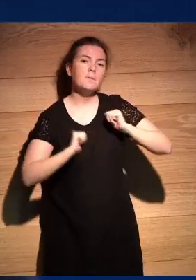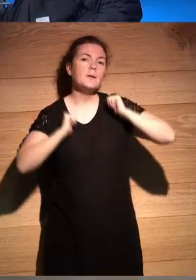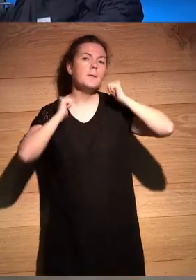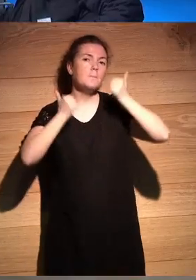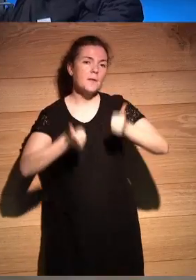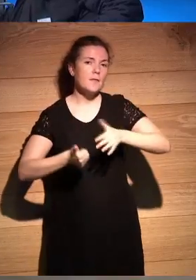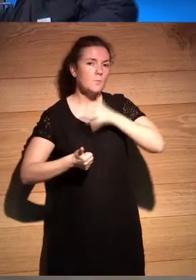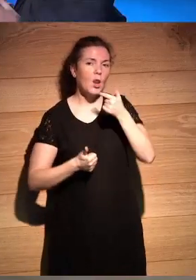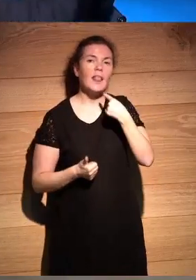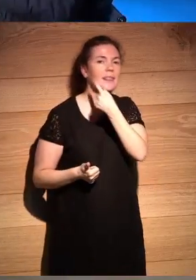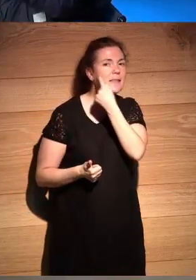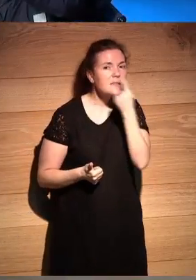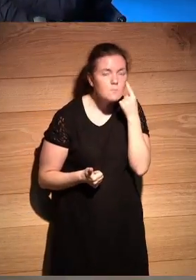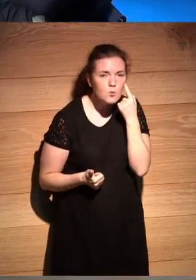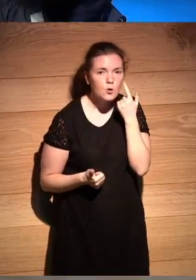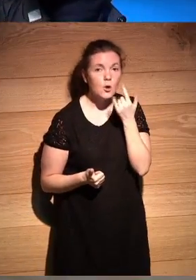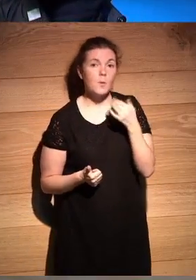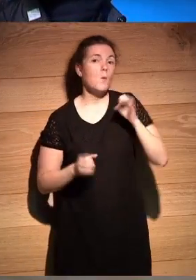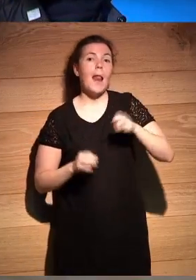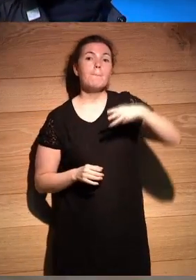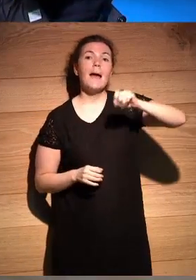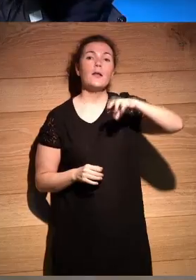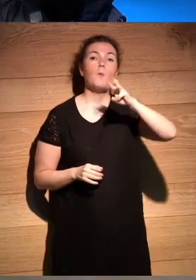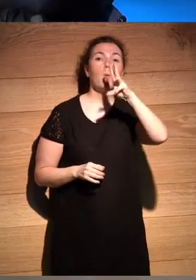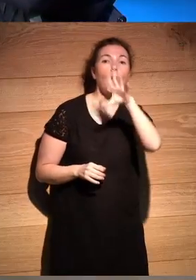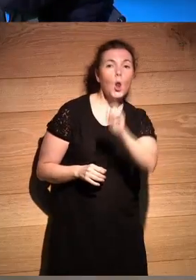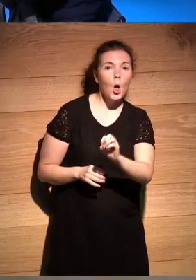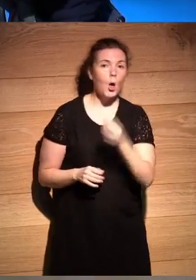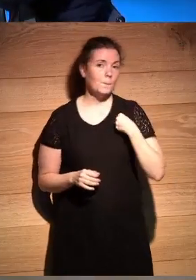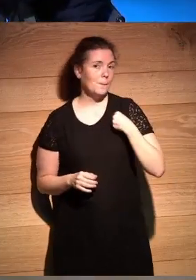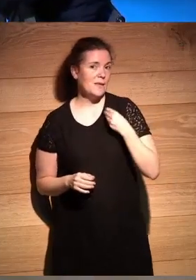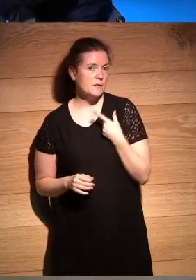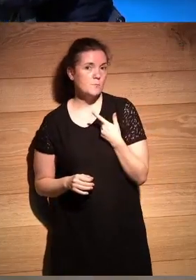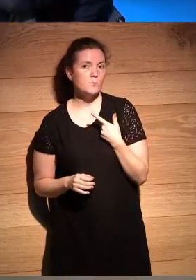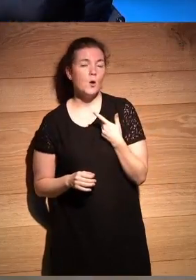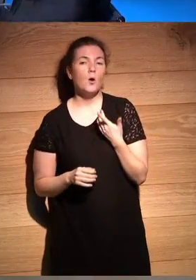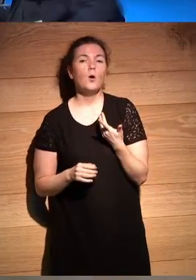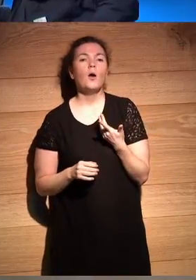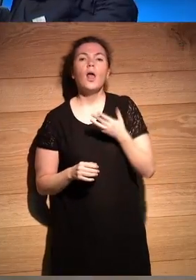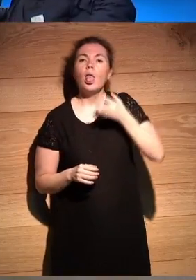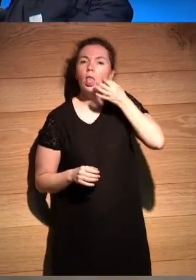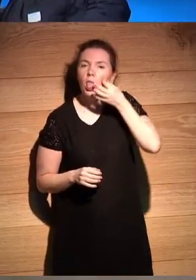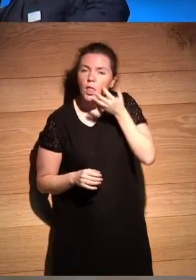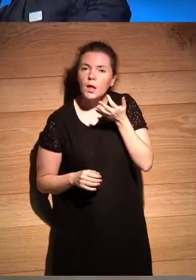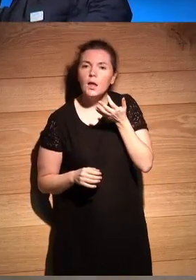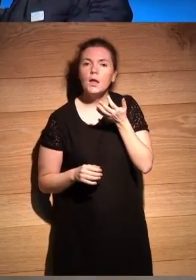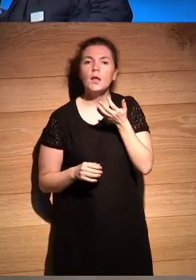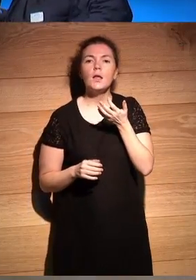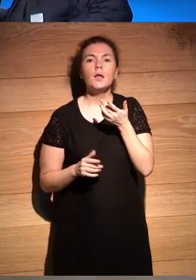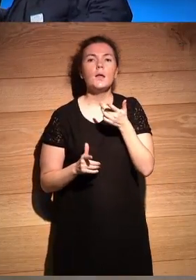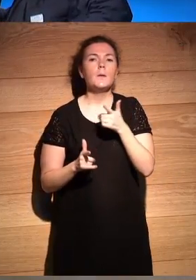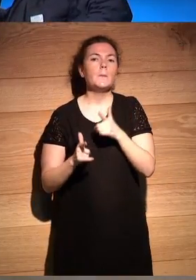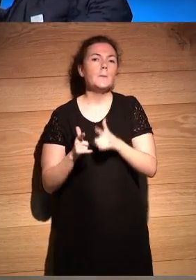el testimonio directo y después bueno Marco Polo nunca sabremos exactamente las proporciones exactas de